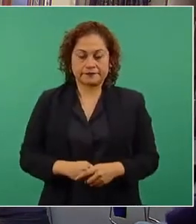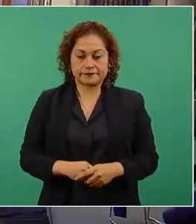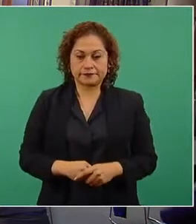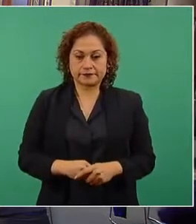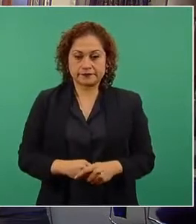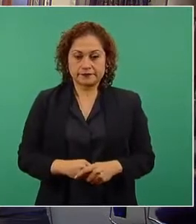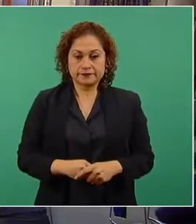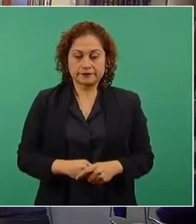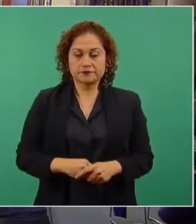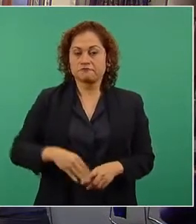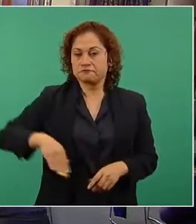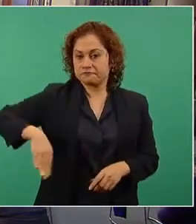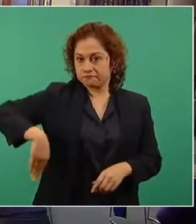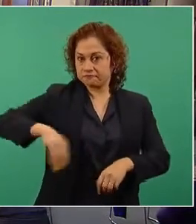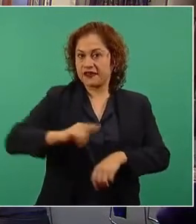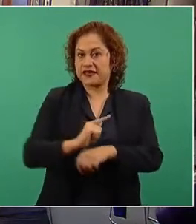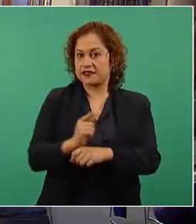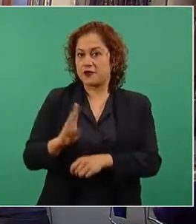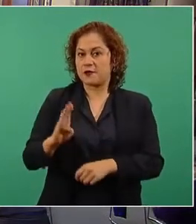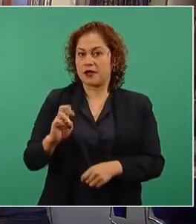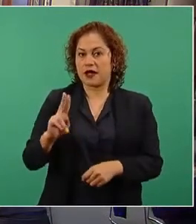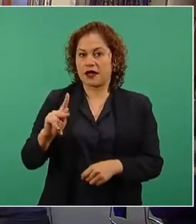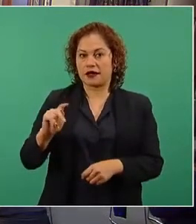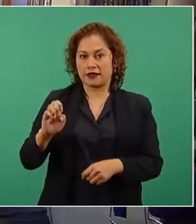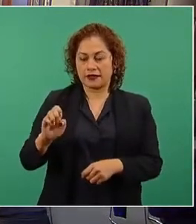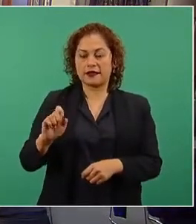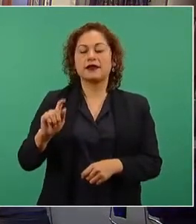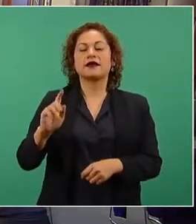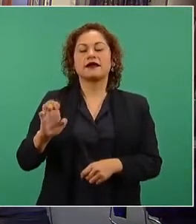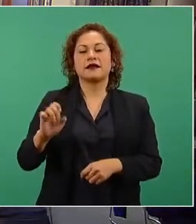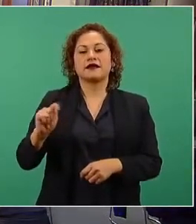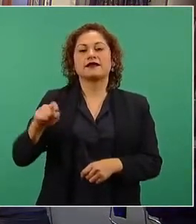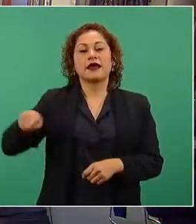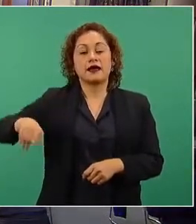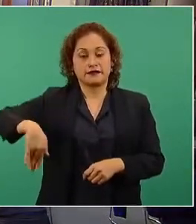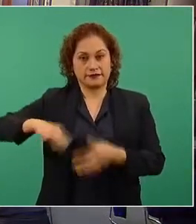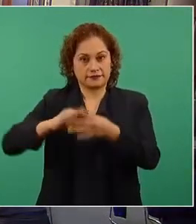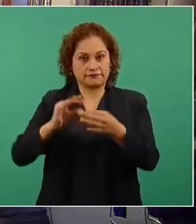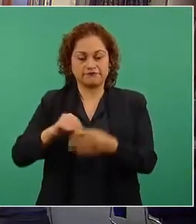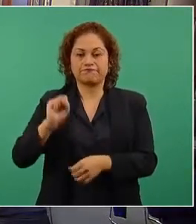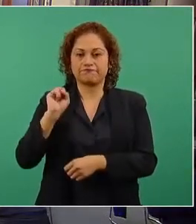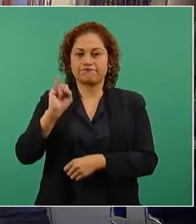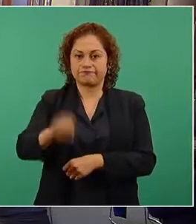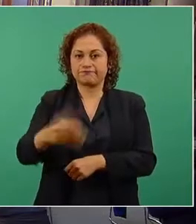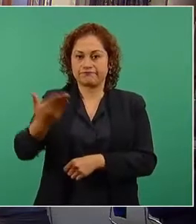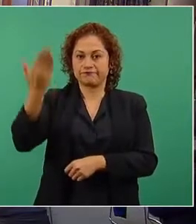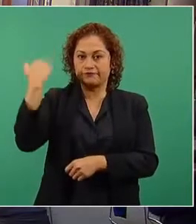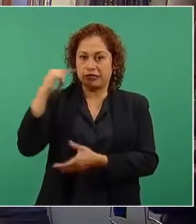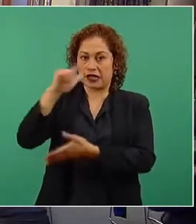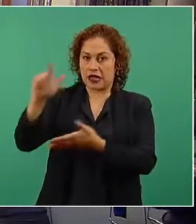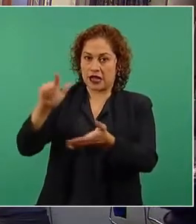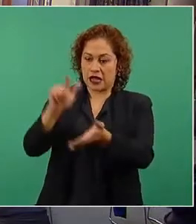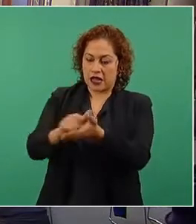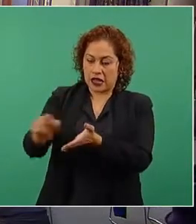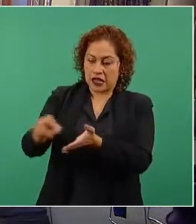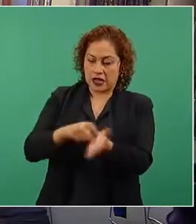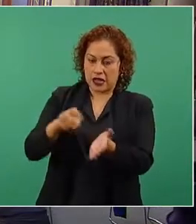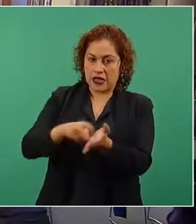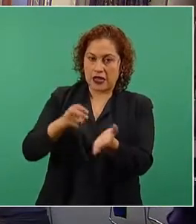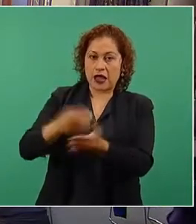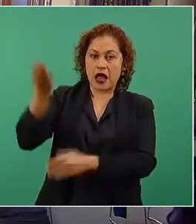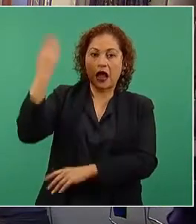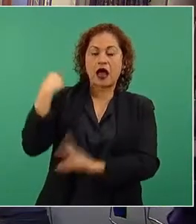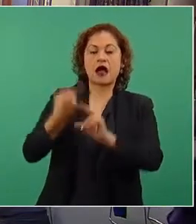Tal y como comentó el licenciado Bartlett, pues toda la serie de reformas regresivas a la ley, a la Constitución, comenzadas desde